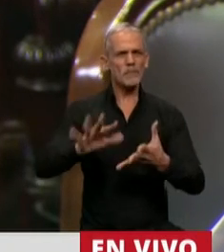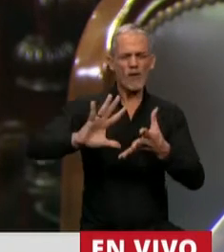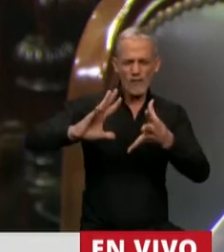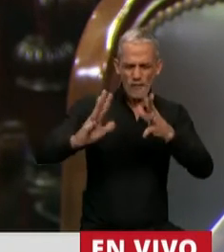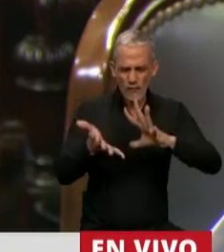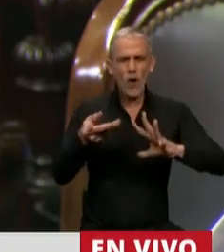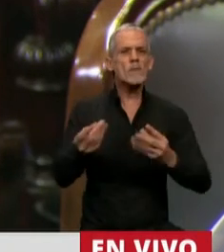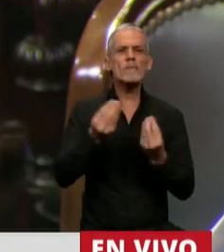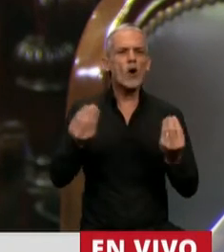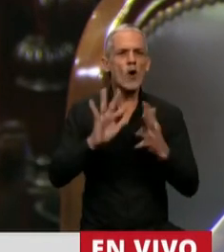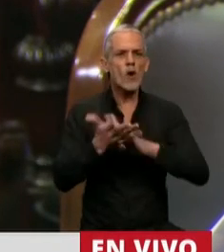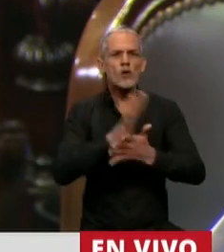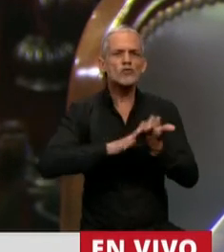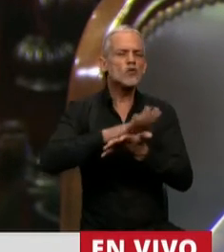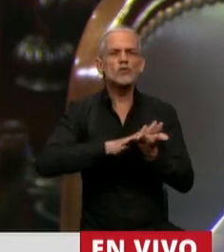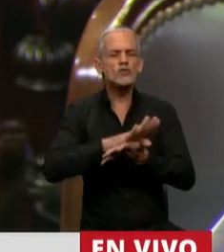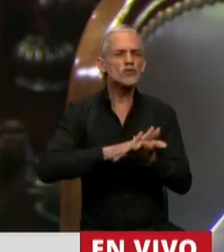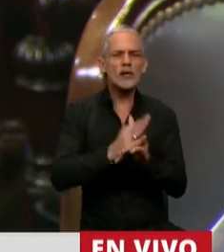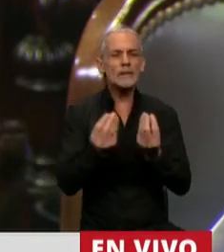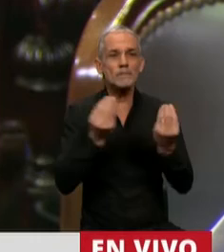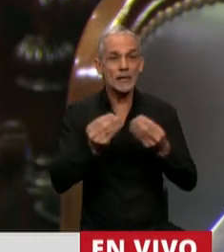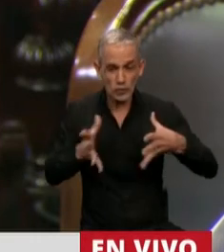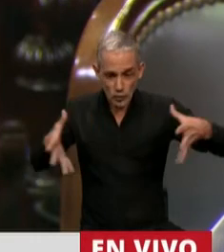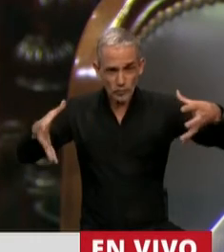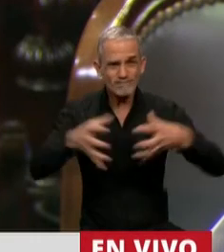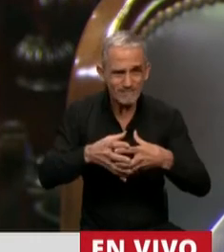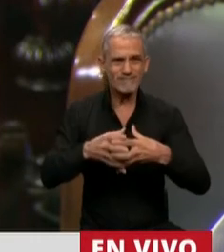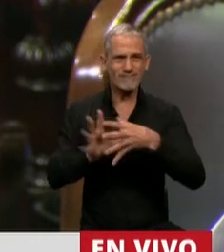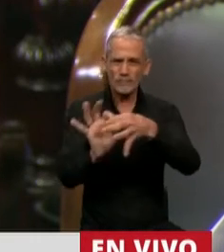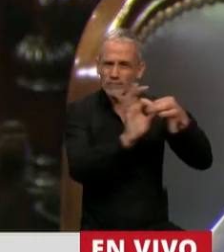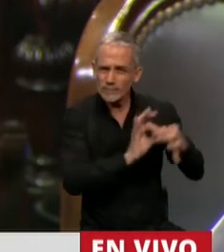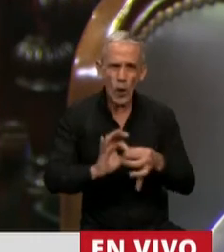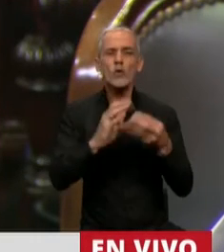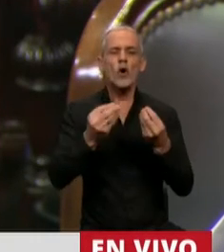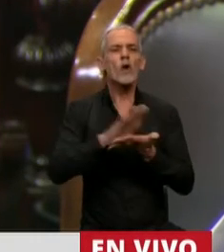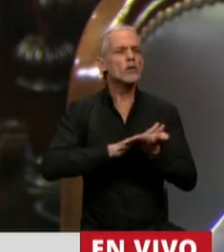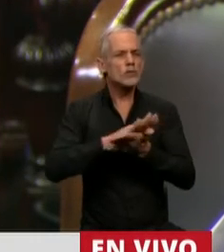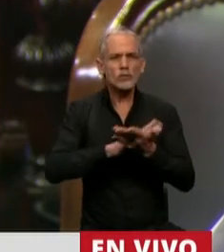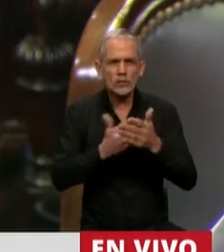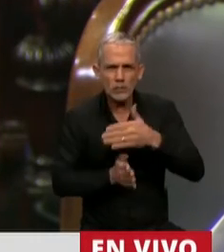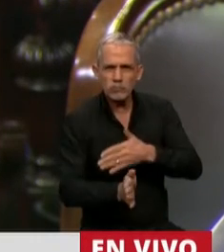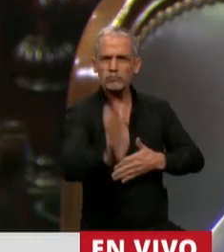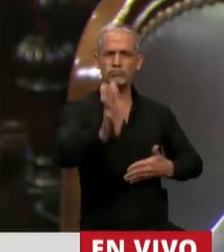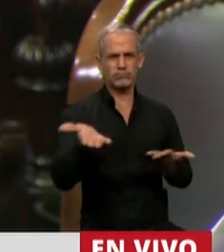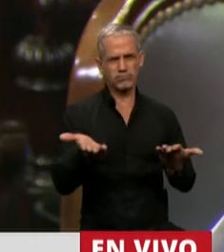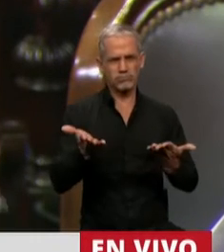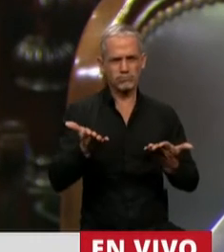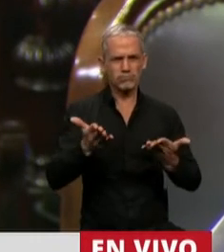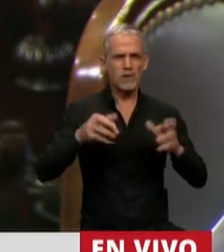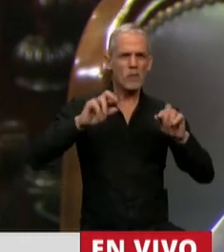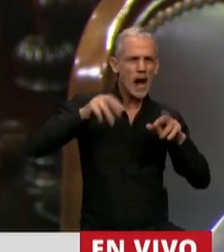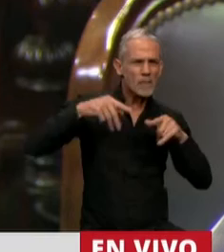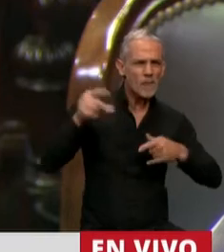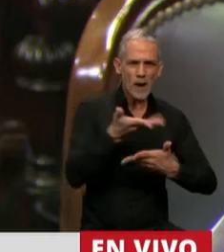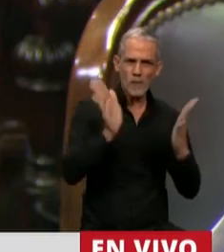es ver cómo hacemos para entre todos construir salidas y políticas públicas que ayuden a